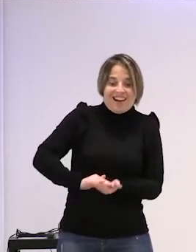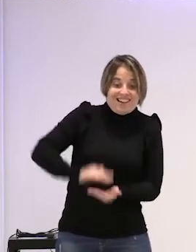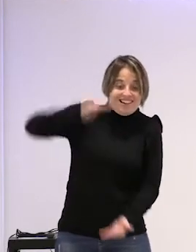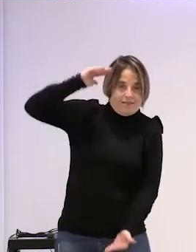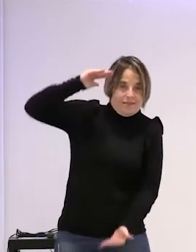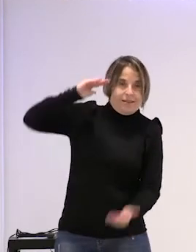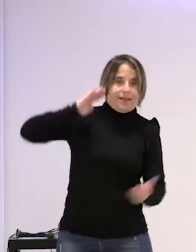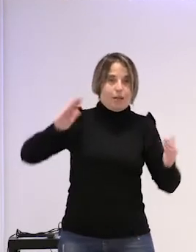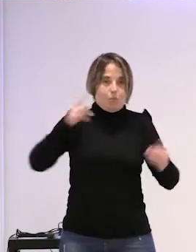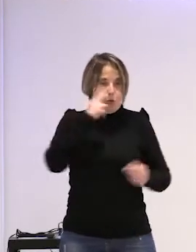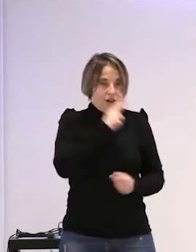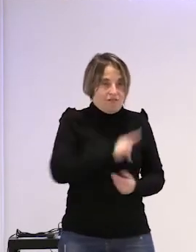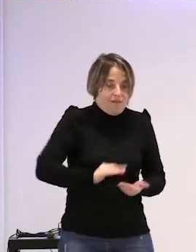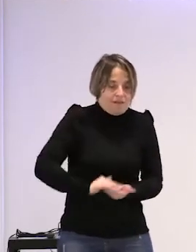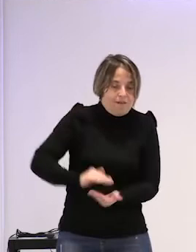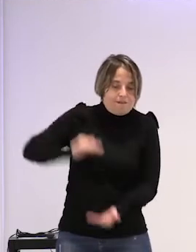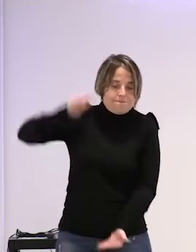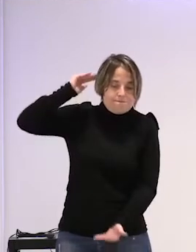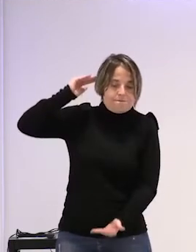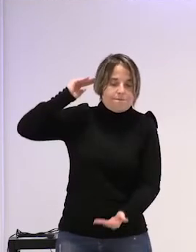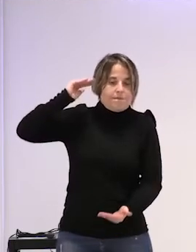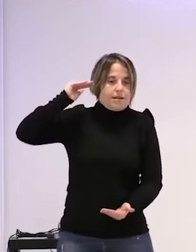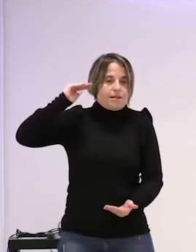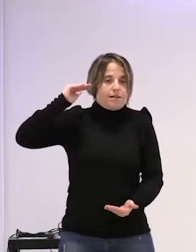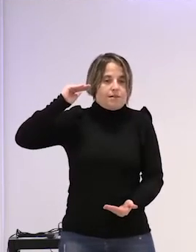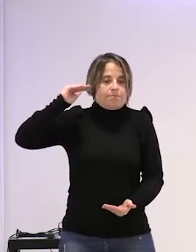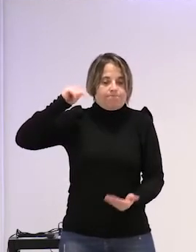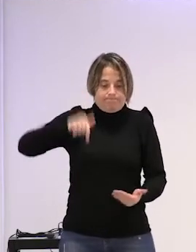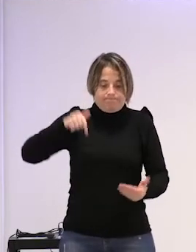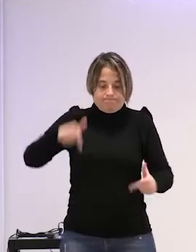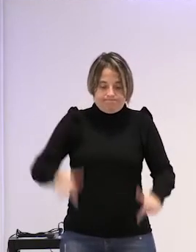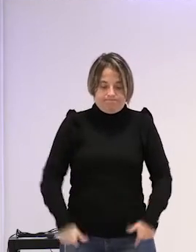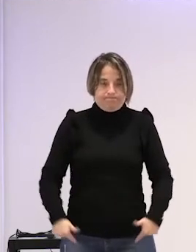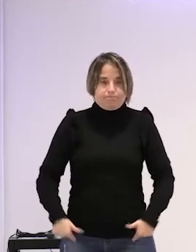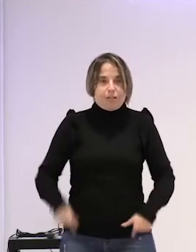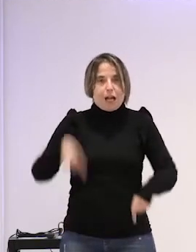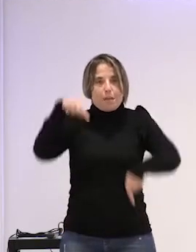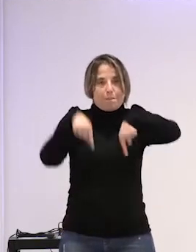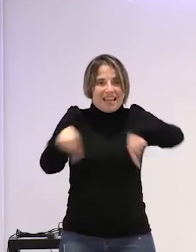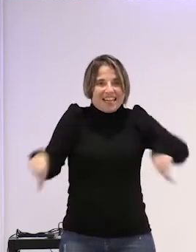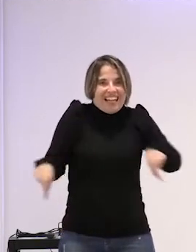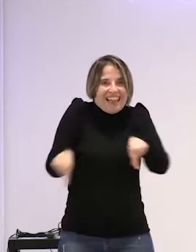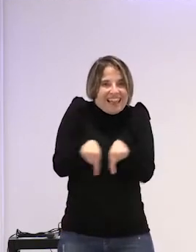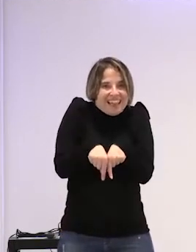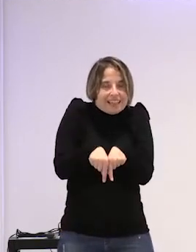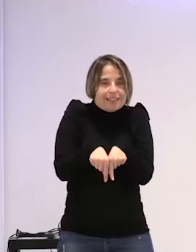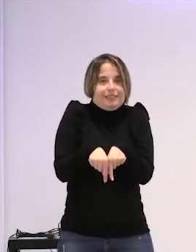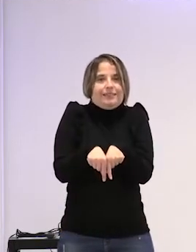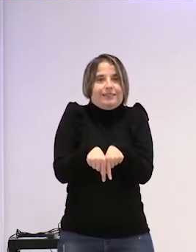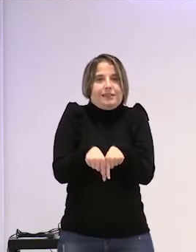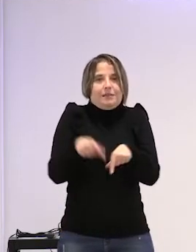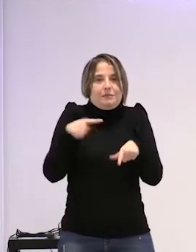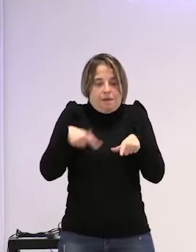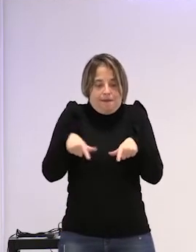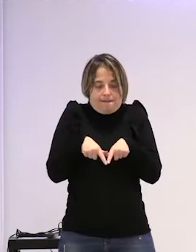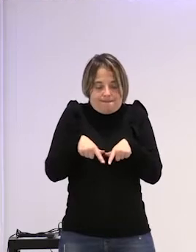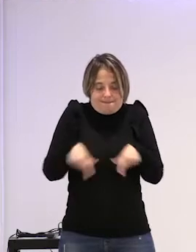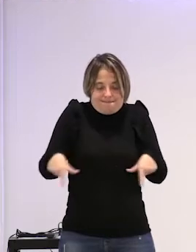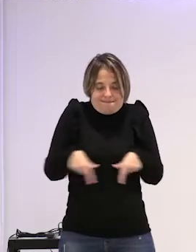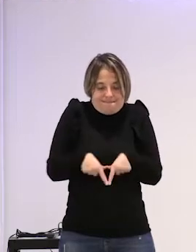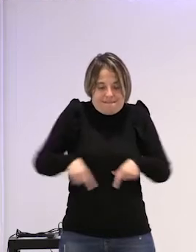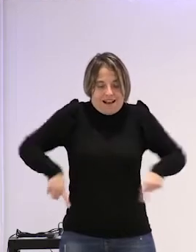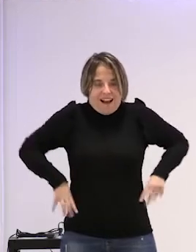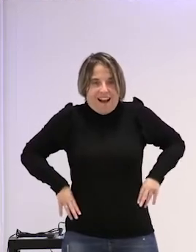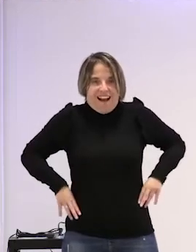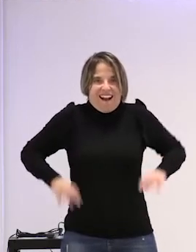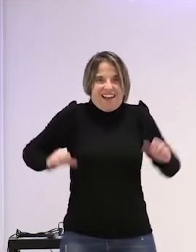infancia se desarrolle en torno a estas piernas cerradas a esta vaginitis a esta cadera